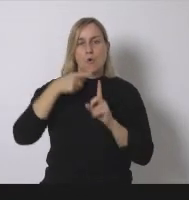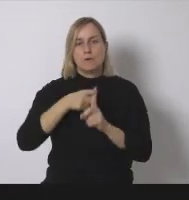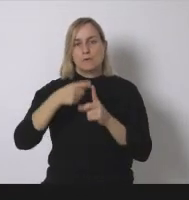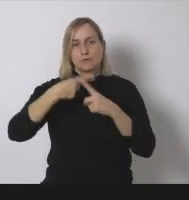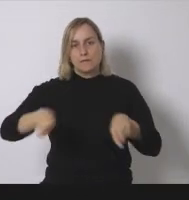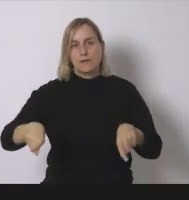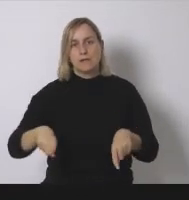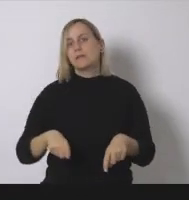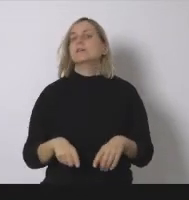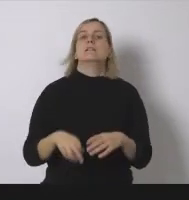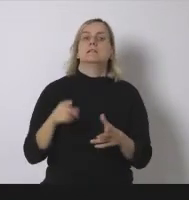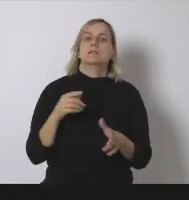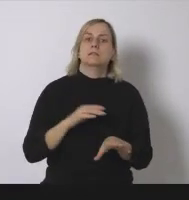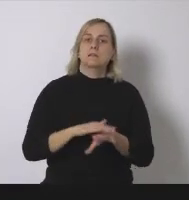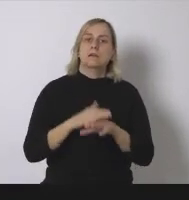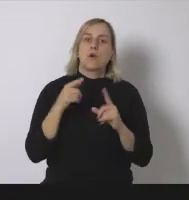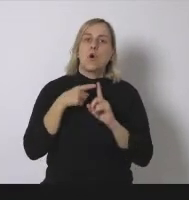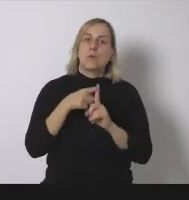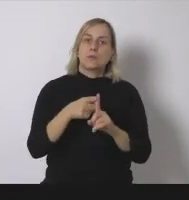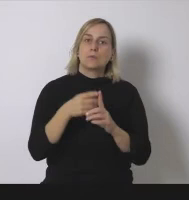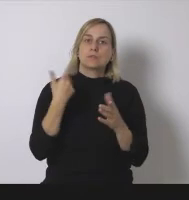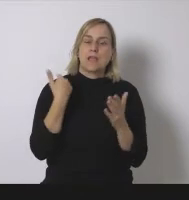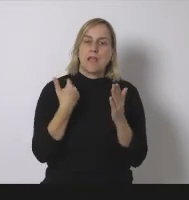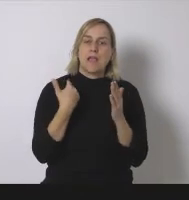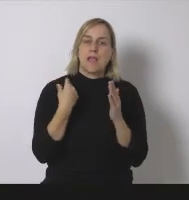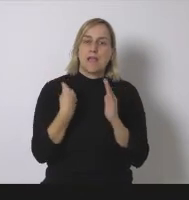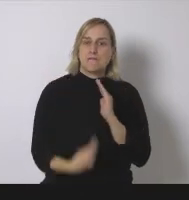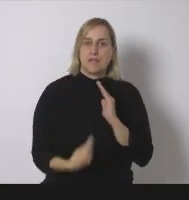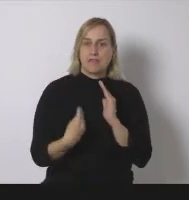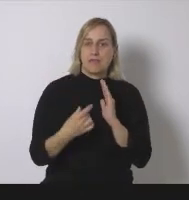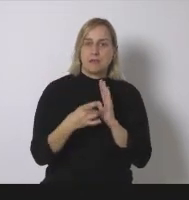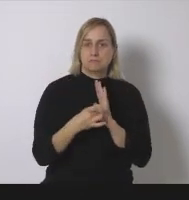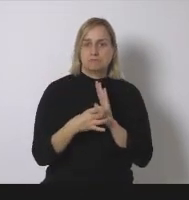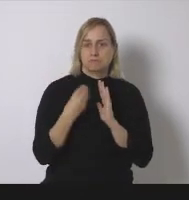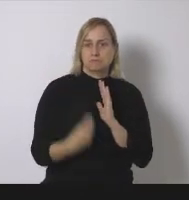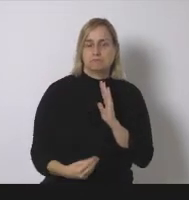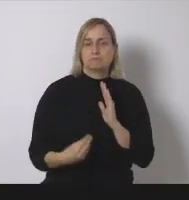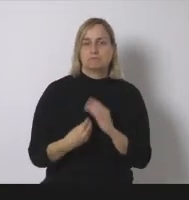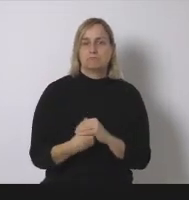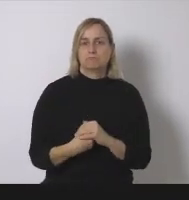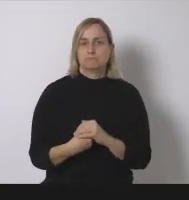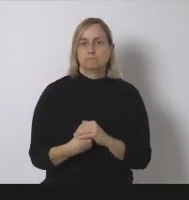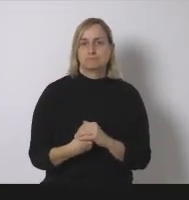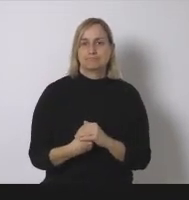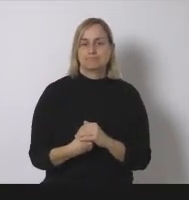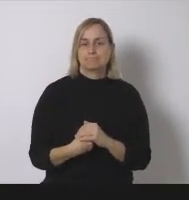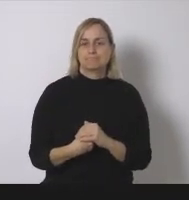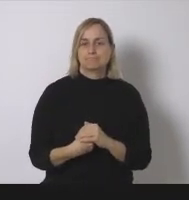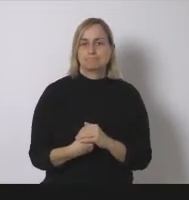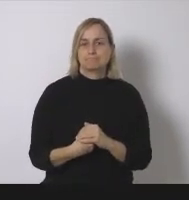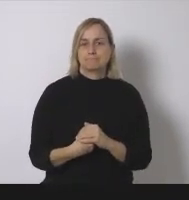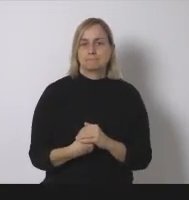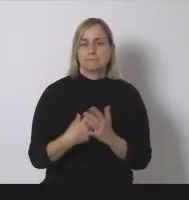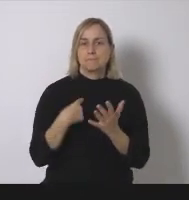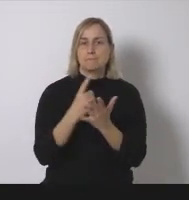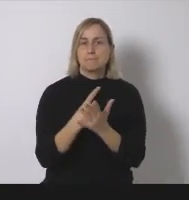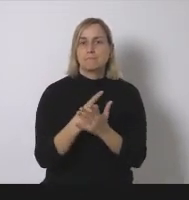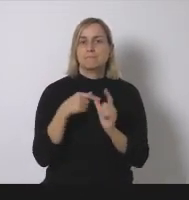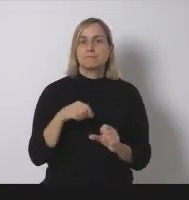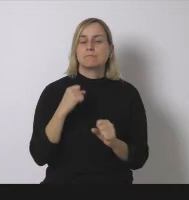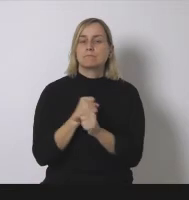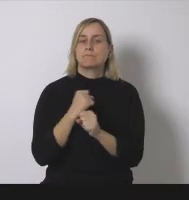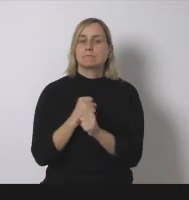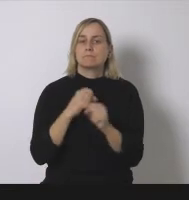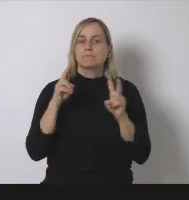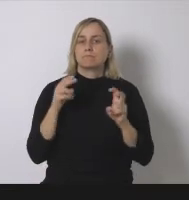en este caso solo puedo comentar lo que se refiere a la digamos sustitución de unas fuentes de